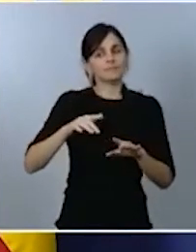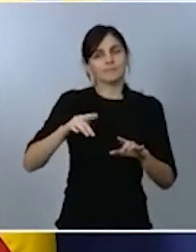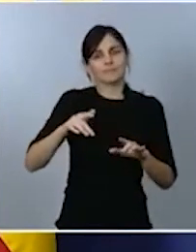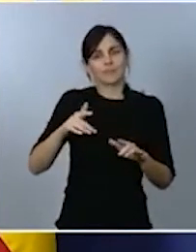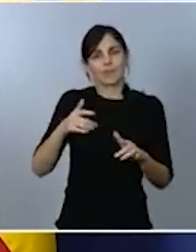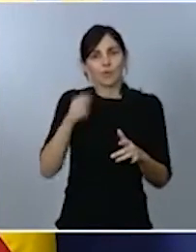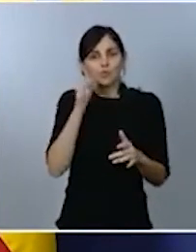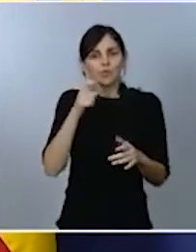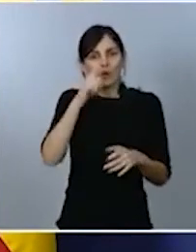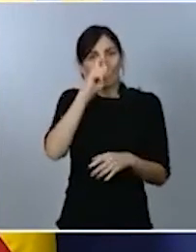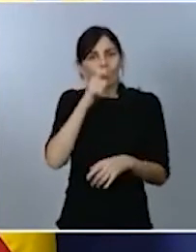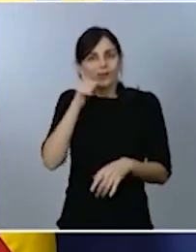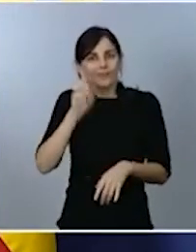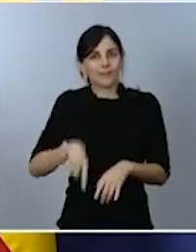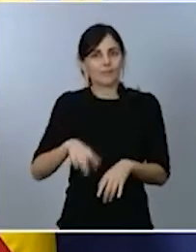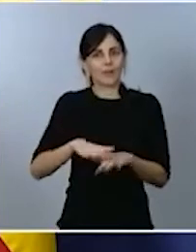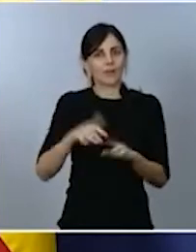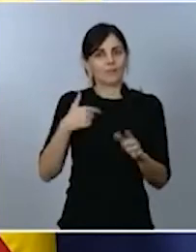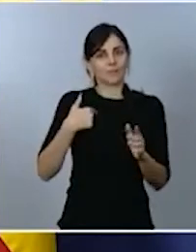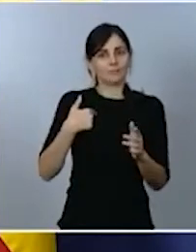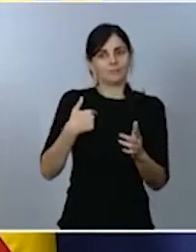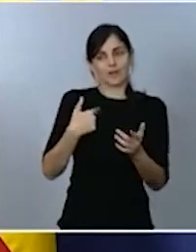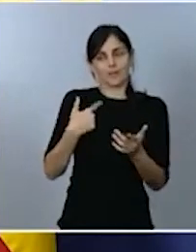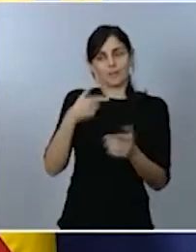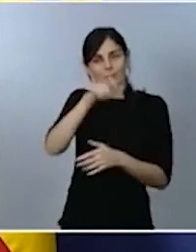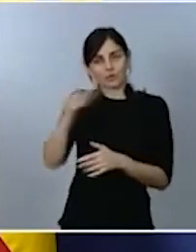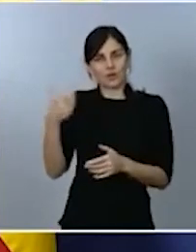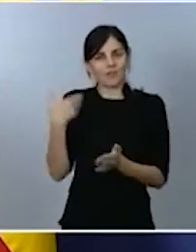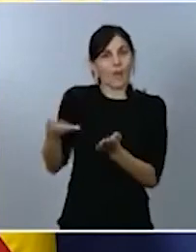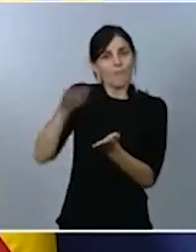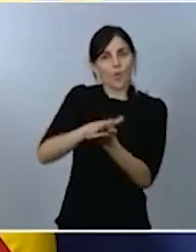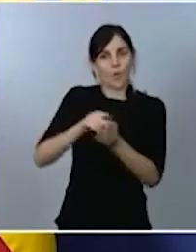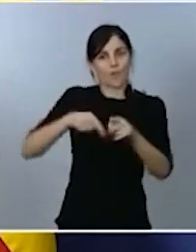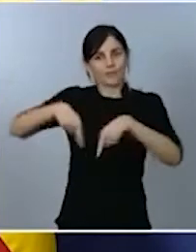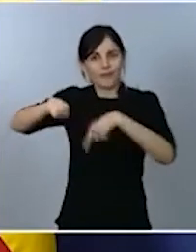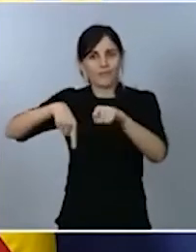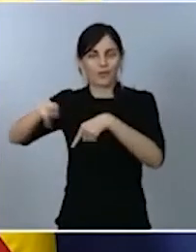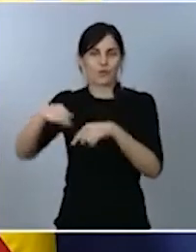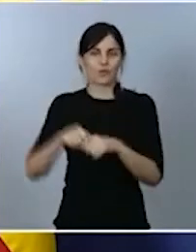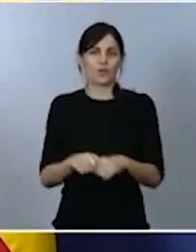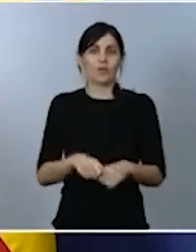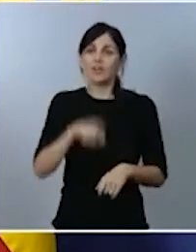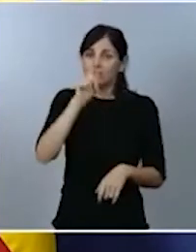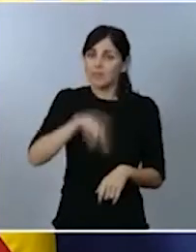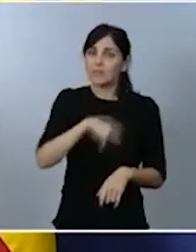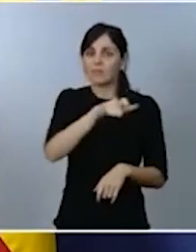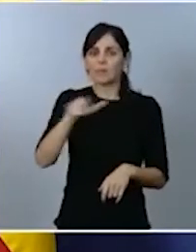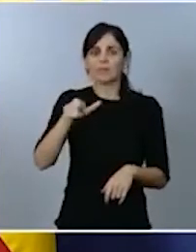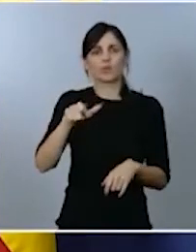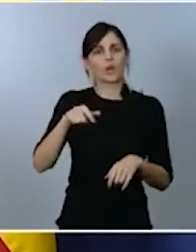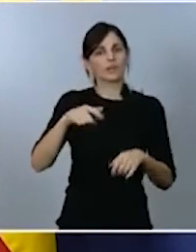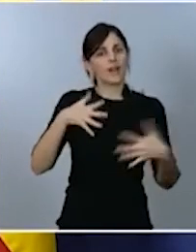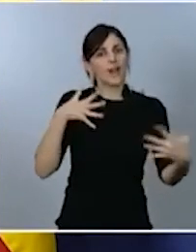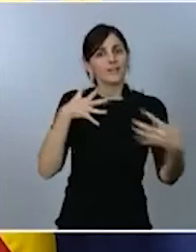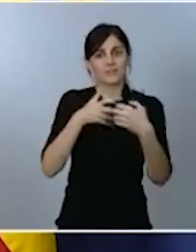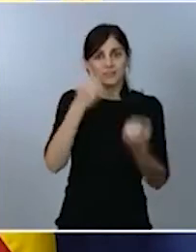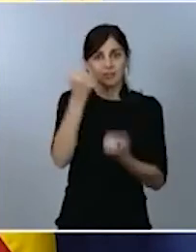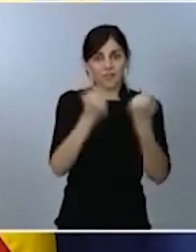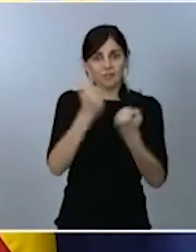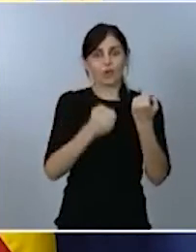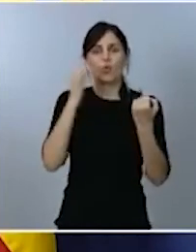y a sus familias. Y a los grandes lesionados, que muchas veces no se habla de ellos, que después de haber sufrido,